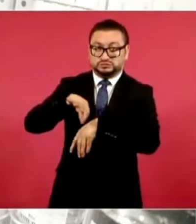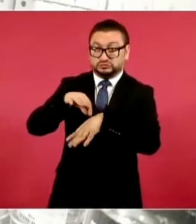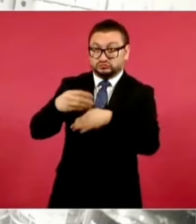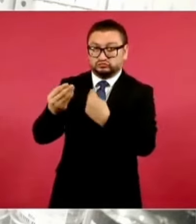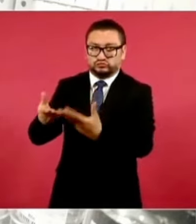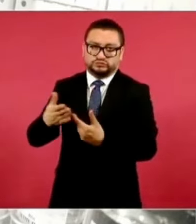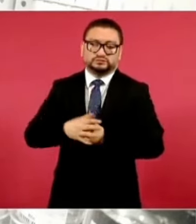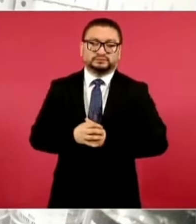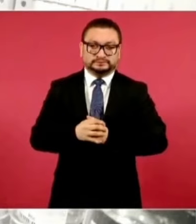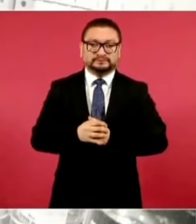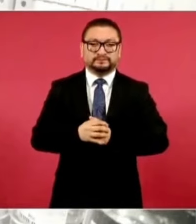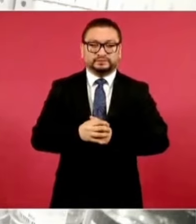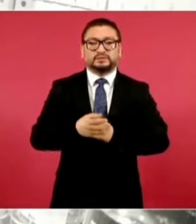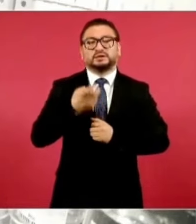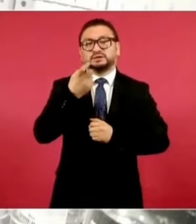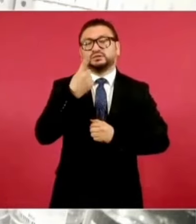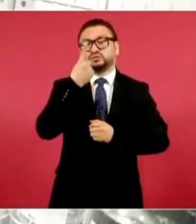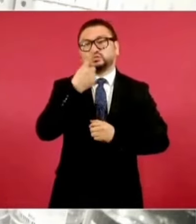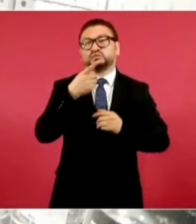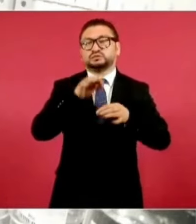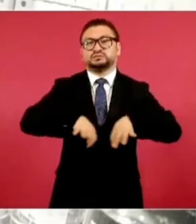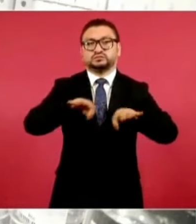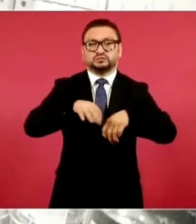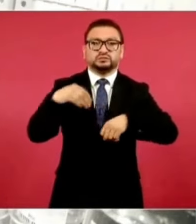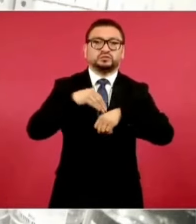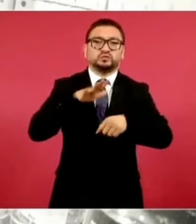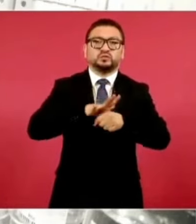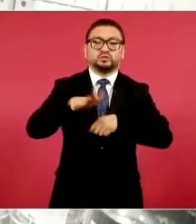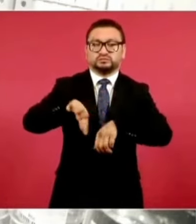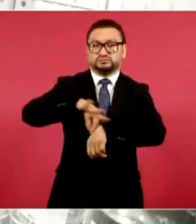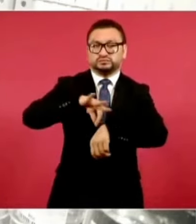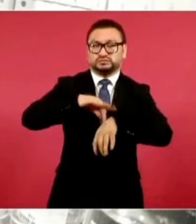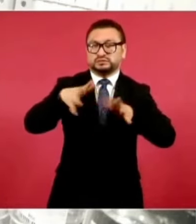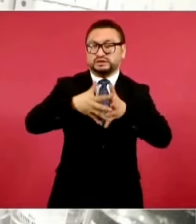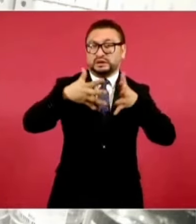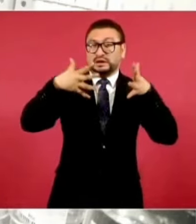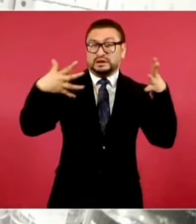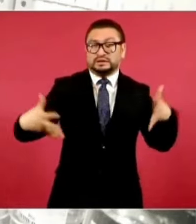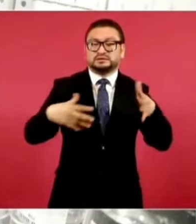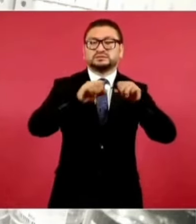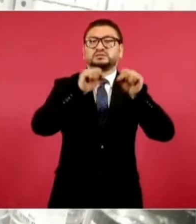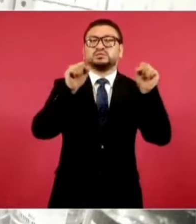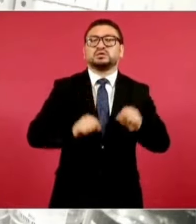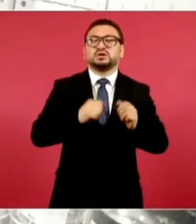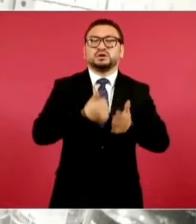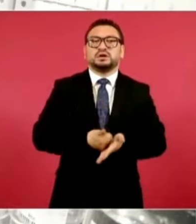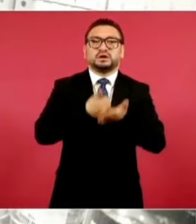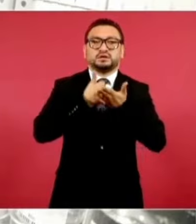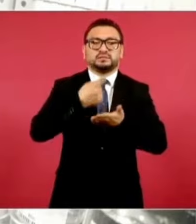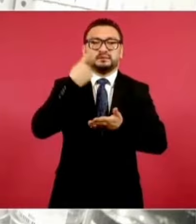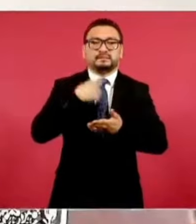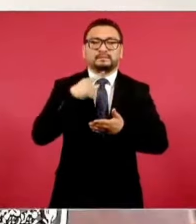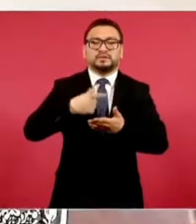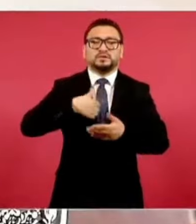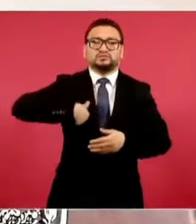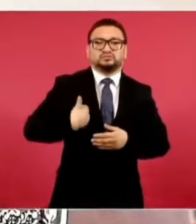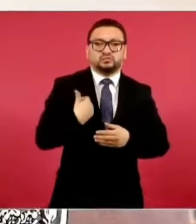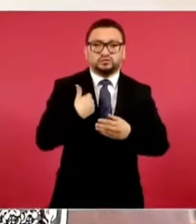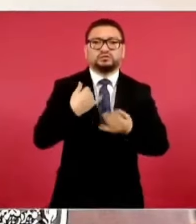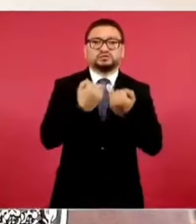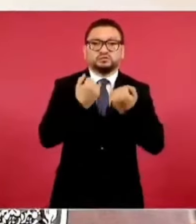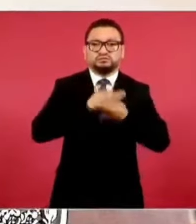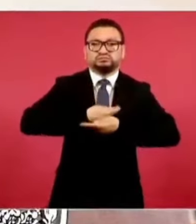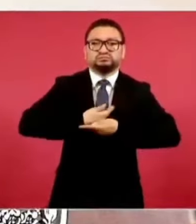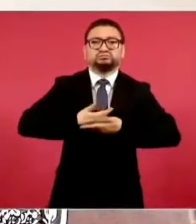Y, desde luego, un elemento adicional, contar con la megafarmacia como un sistema de almacenamiento, distribución